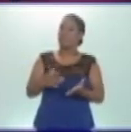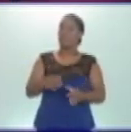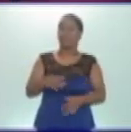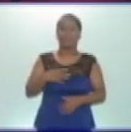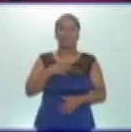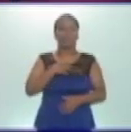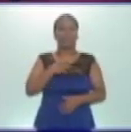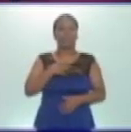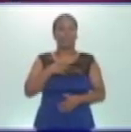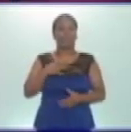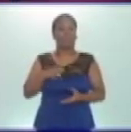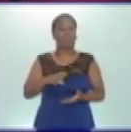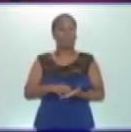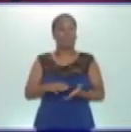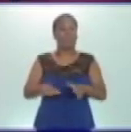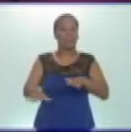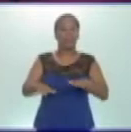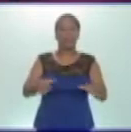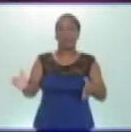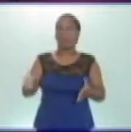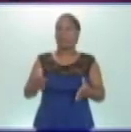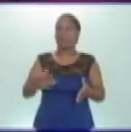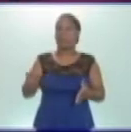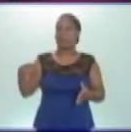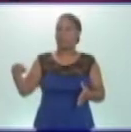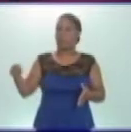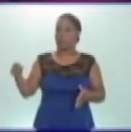y todos sus lápices. Veamos entonces.